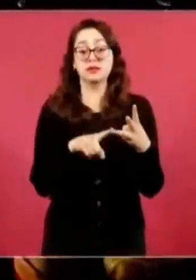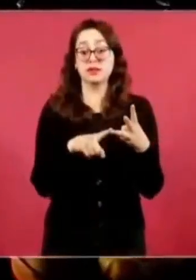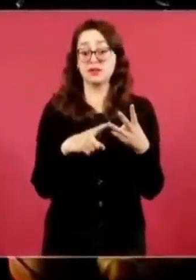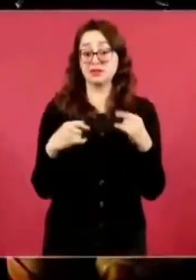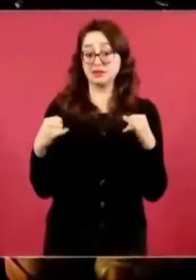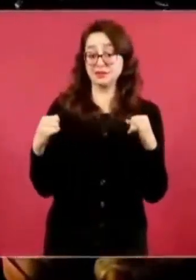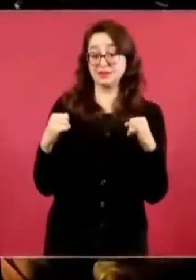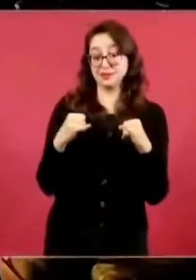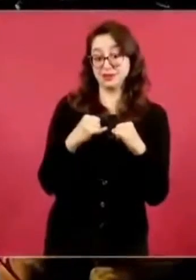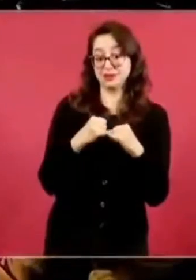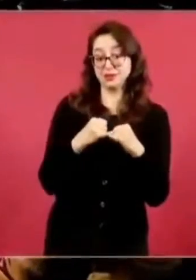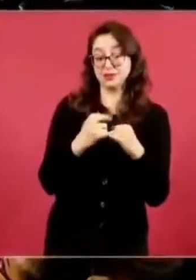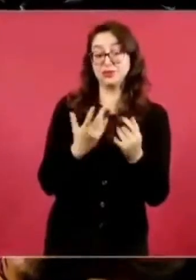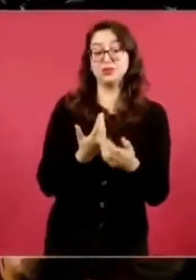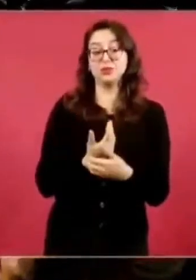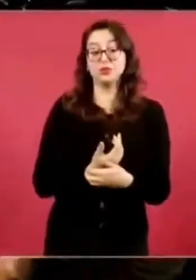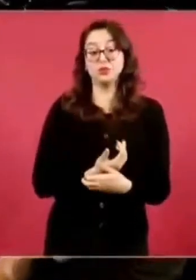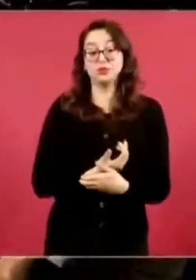los…?